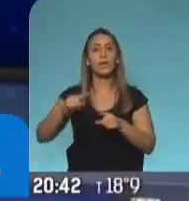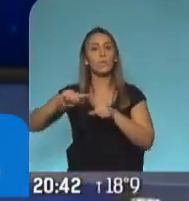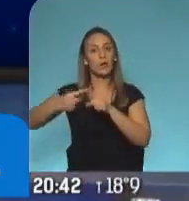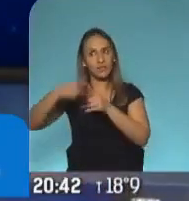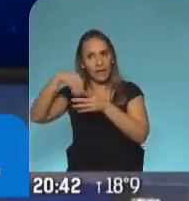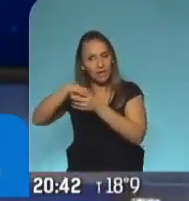interior del gabinete brasileño. Gracias.